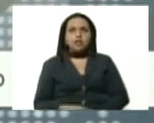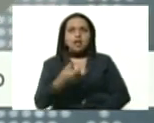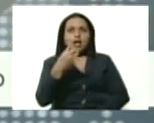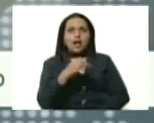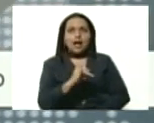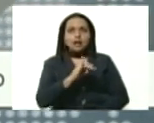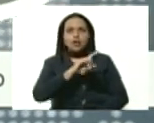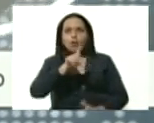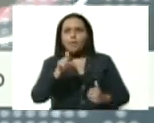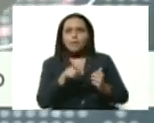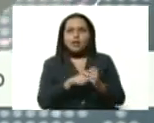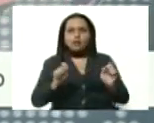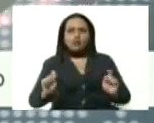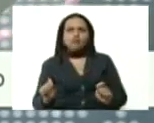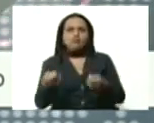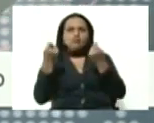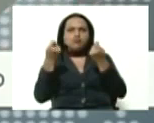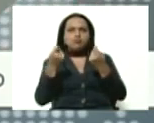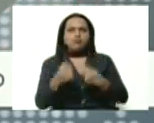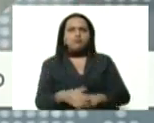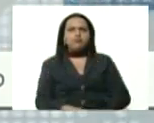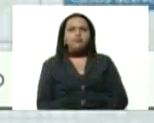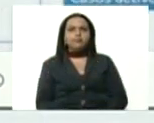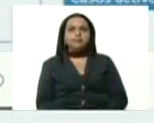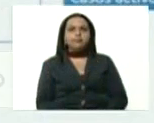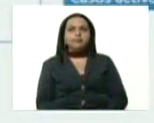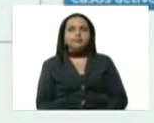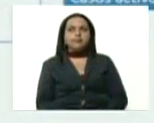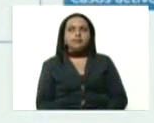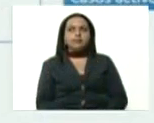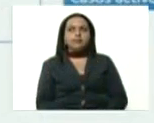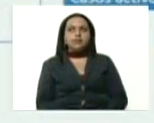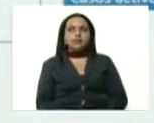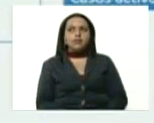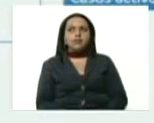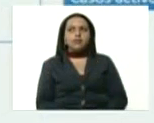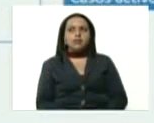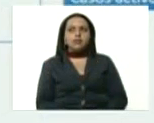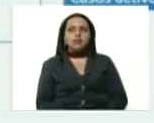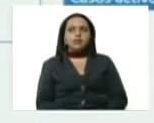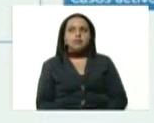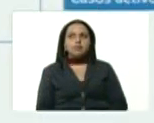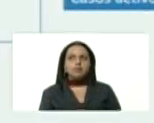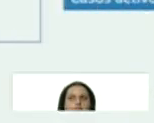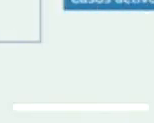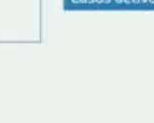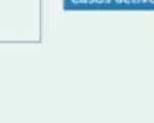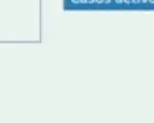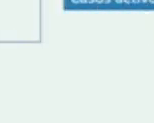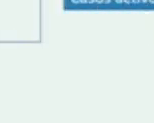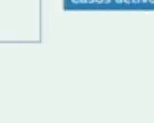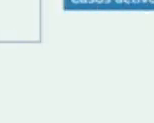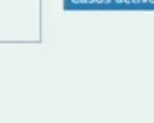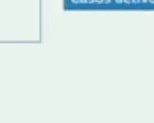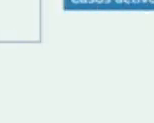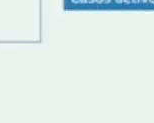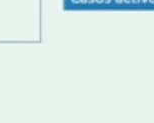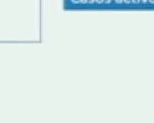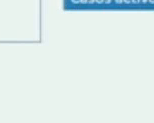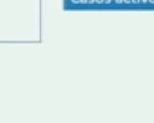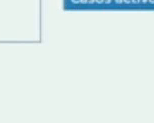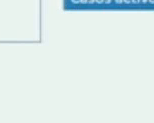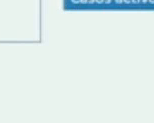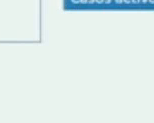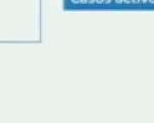completamente recuperados. Casos activos a este momento, 3.604,